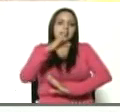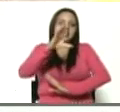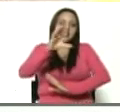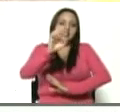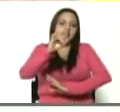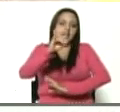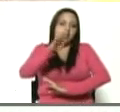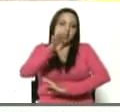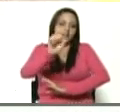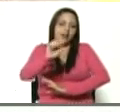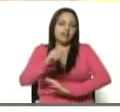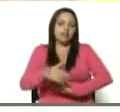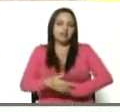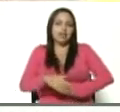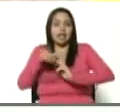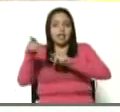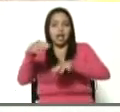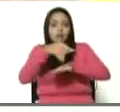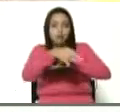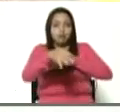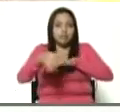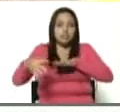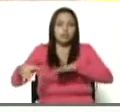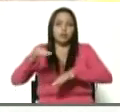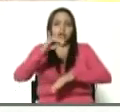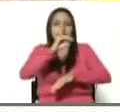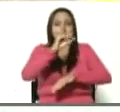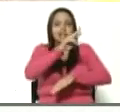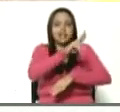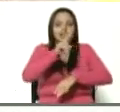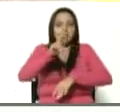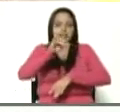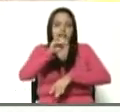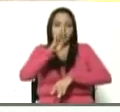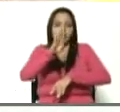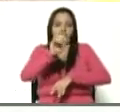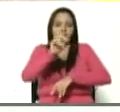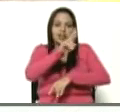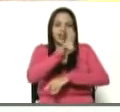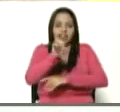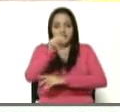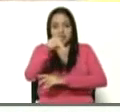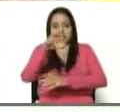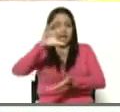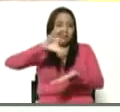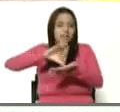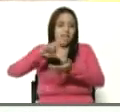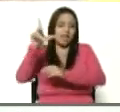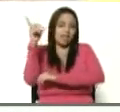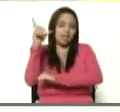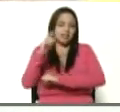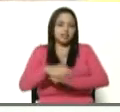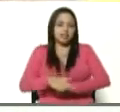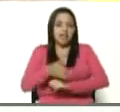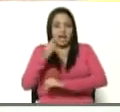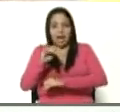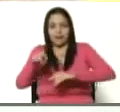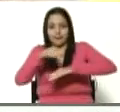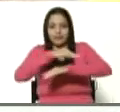parroquia Tamaca, allá en el municipio de Rivarren, la capital del estado Lara, allá está nuestra ministra